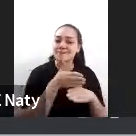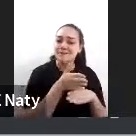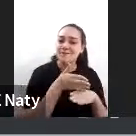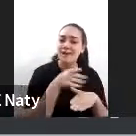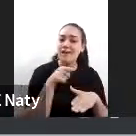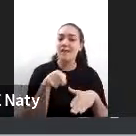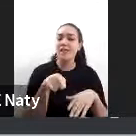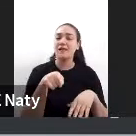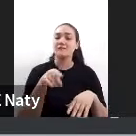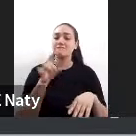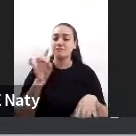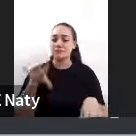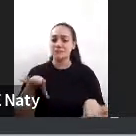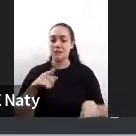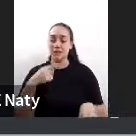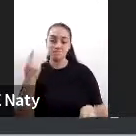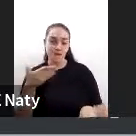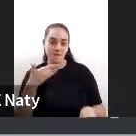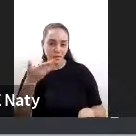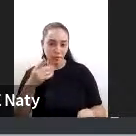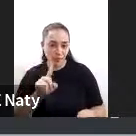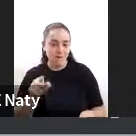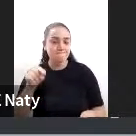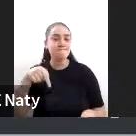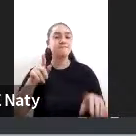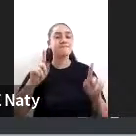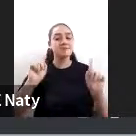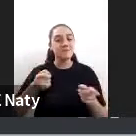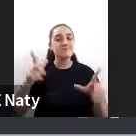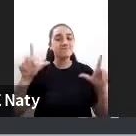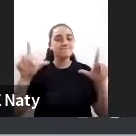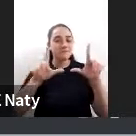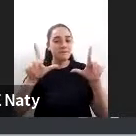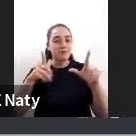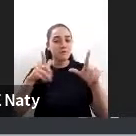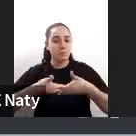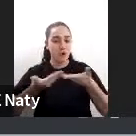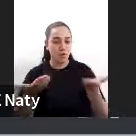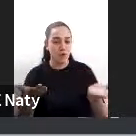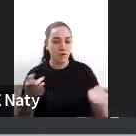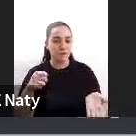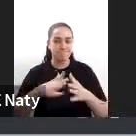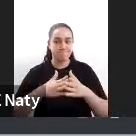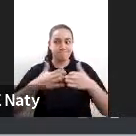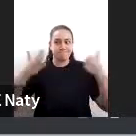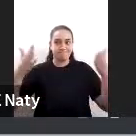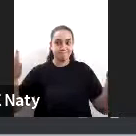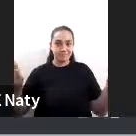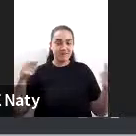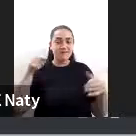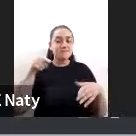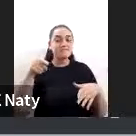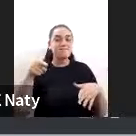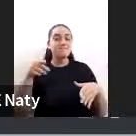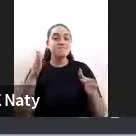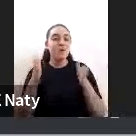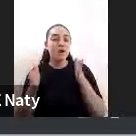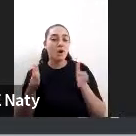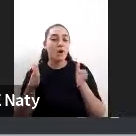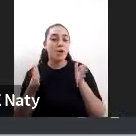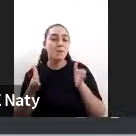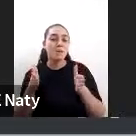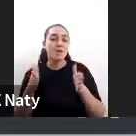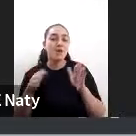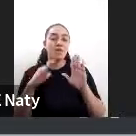datos de acceso a la televisión pública fue realmente muy grande en ese momento dentro de lo que se llama la agenda digital de